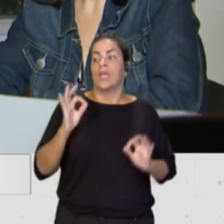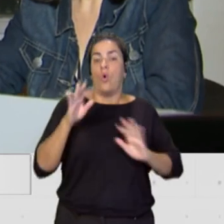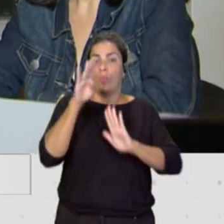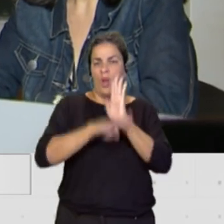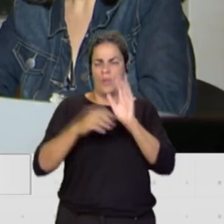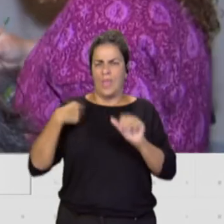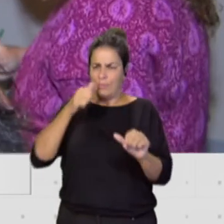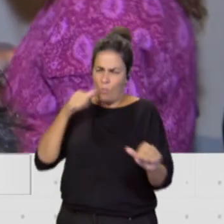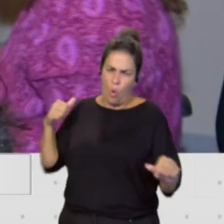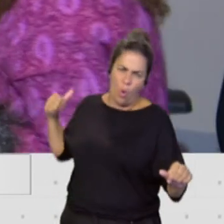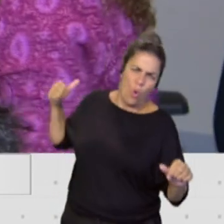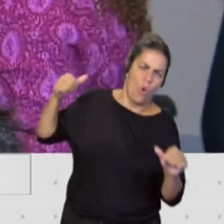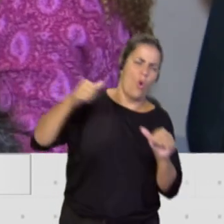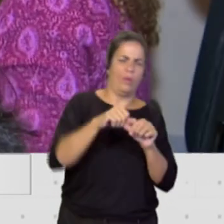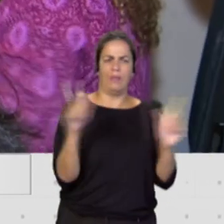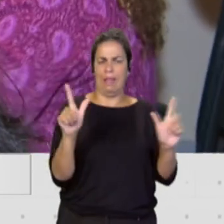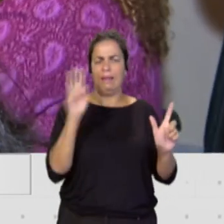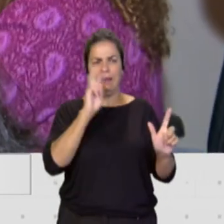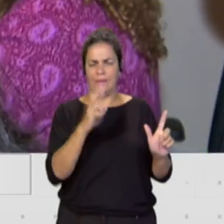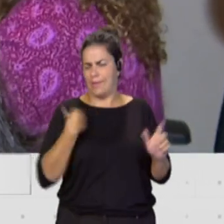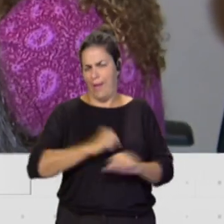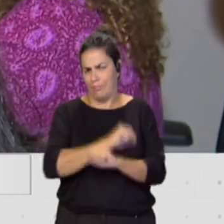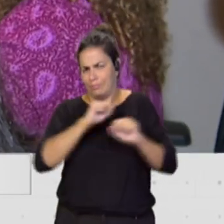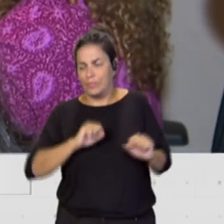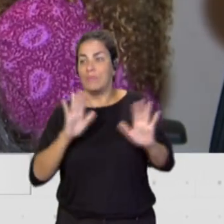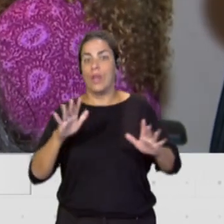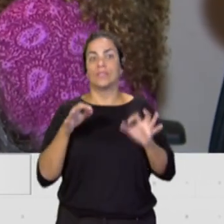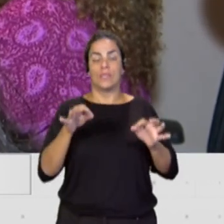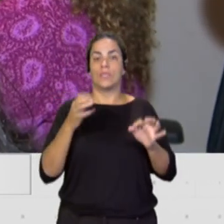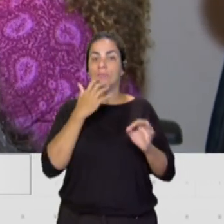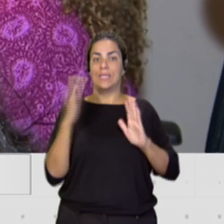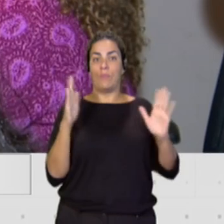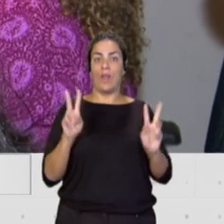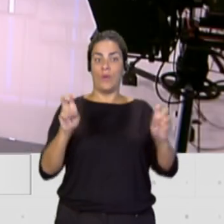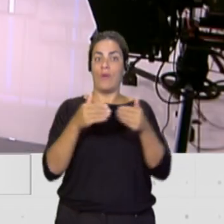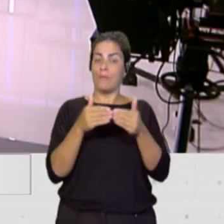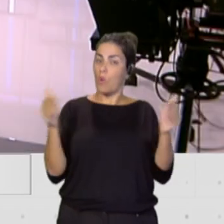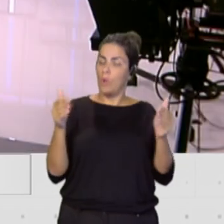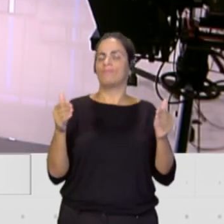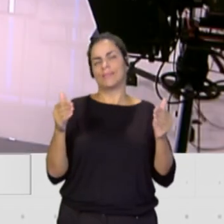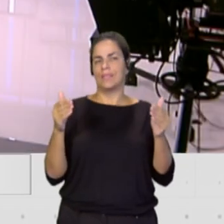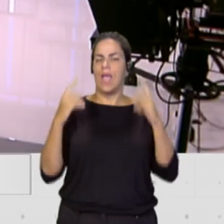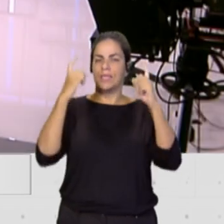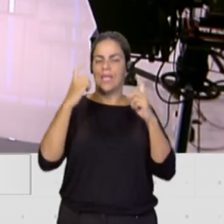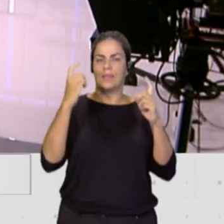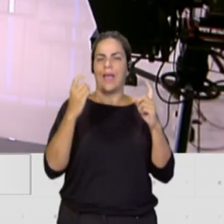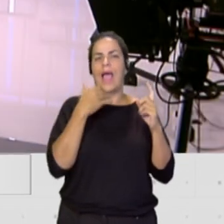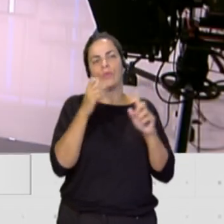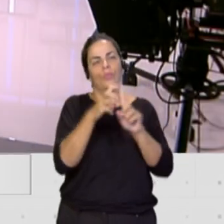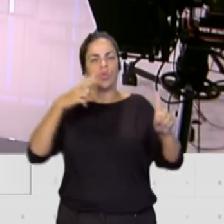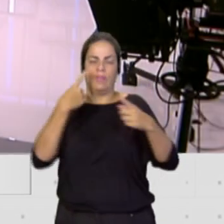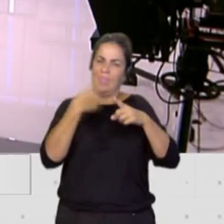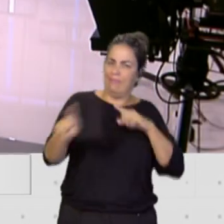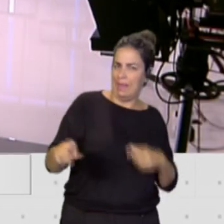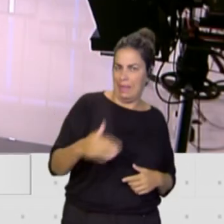muchos años en la pantalla ya consolidado, pero que cada vez que comience una nueva temporada se le intenta dar quizás una visión distinta,